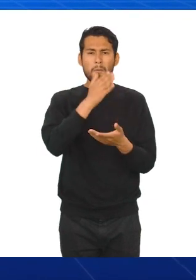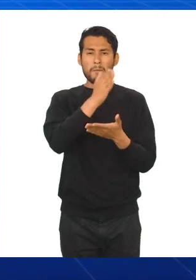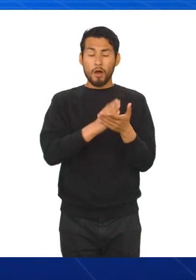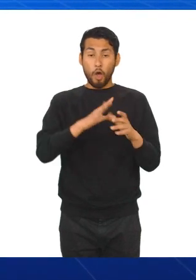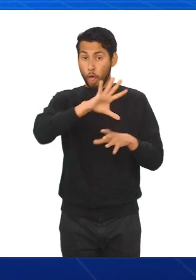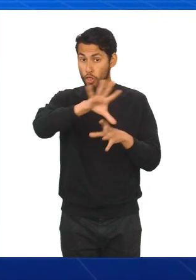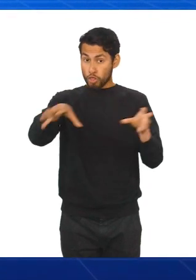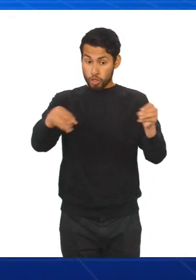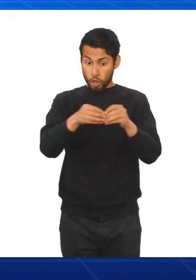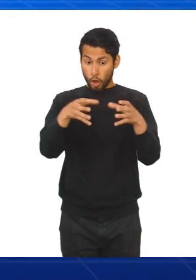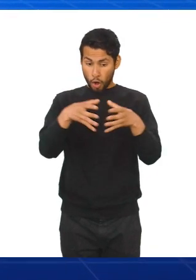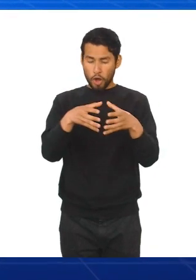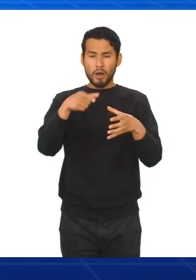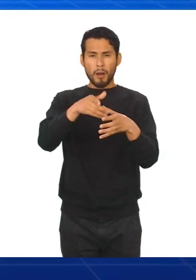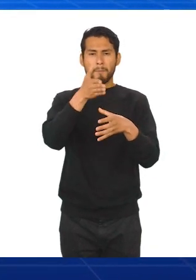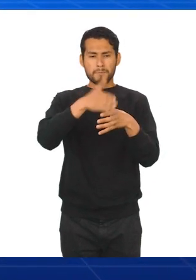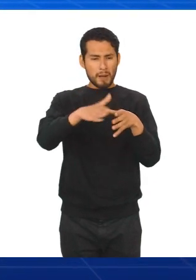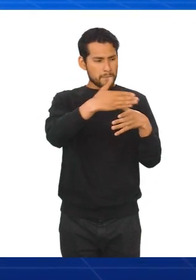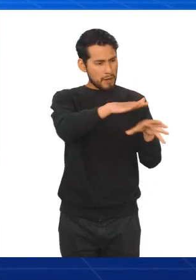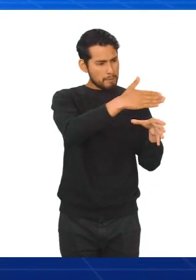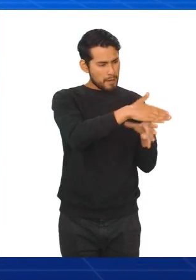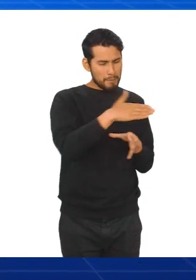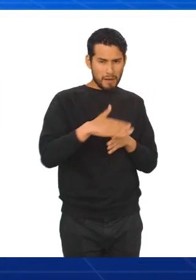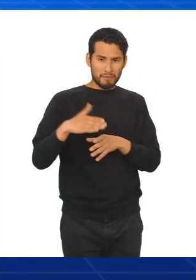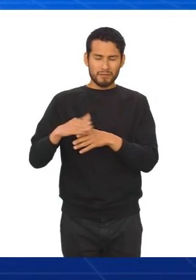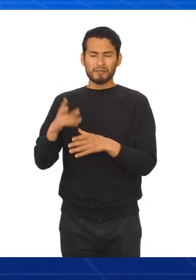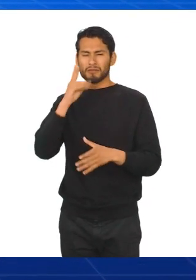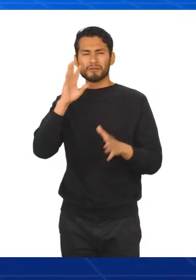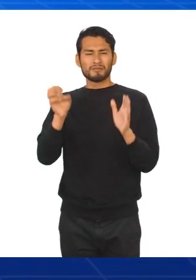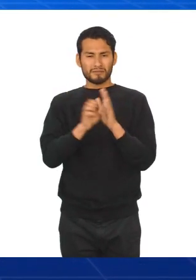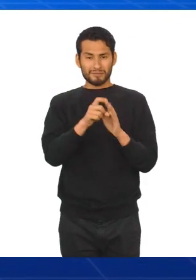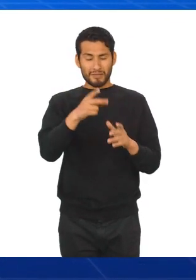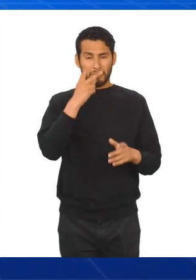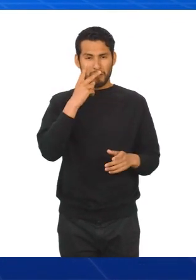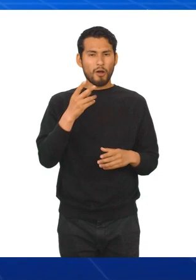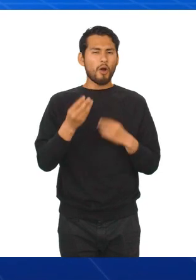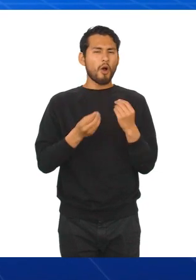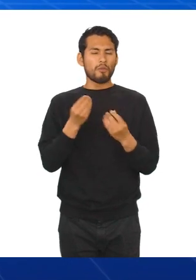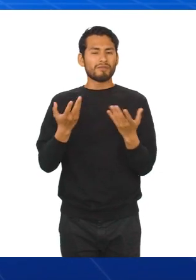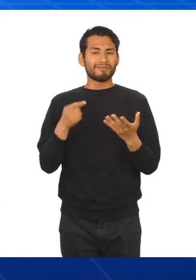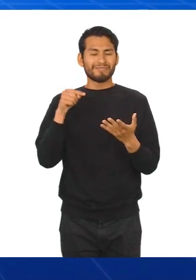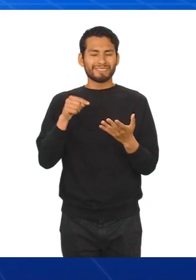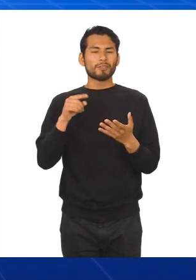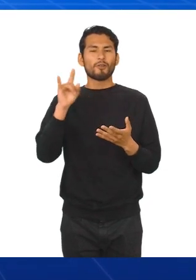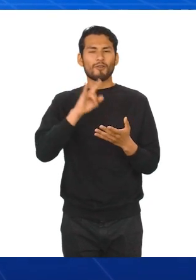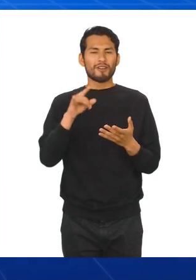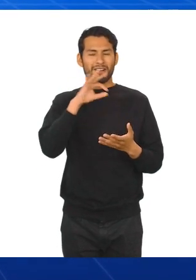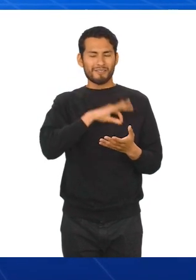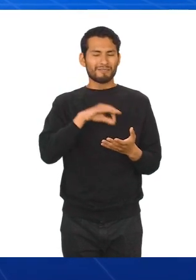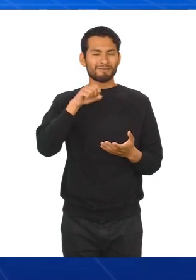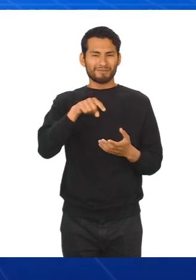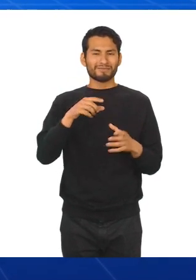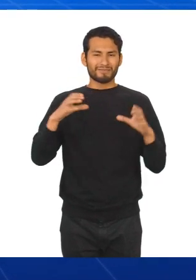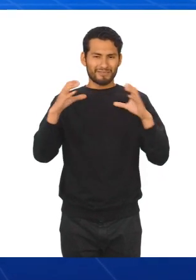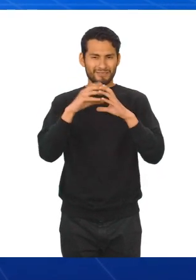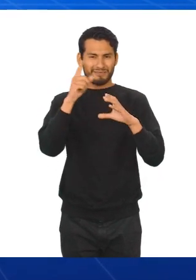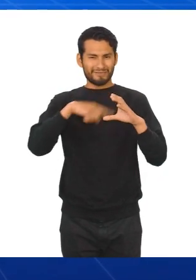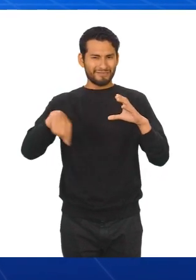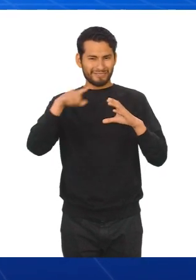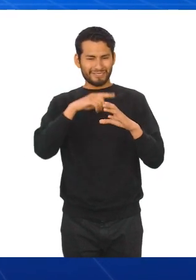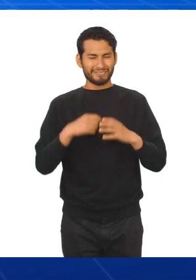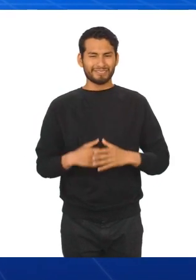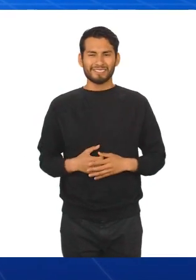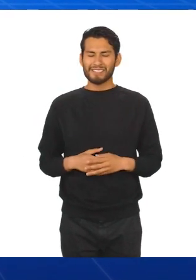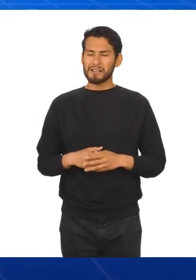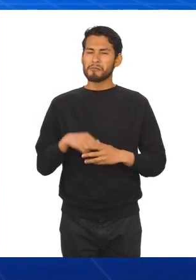y rápida las partes de un todo en una repartición. Veamos unos ejemplos de algunas situaciones en las que nos sirve de mucho utilizar